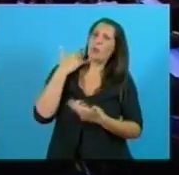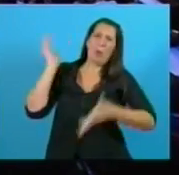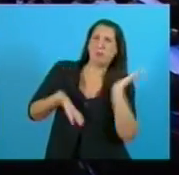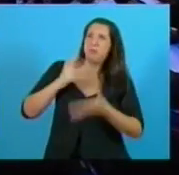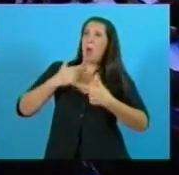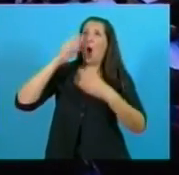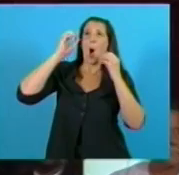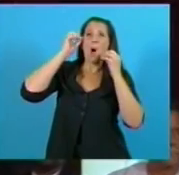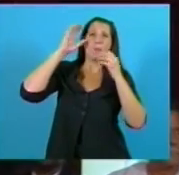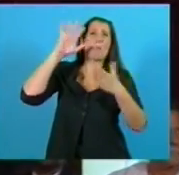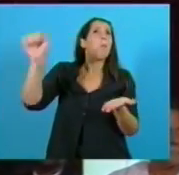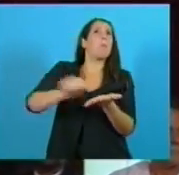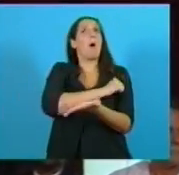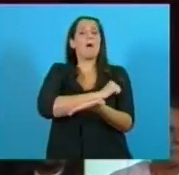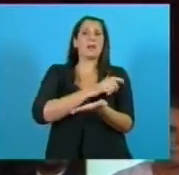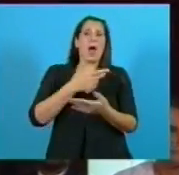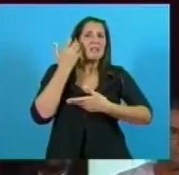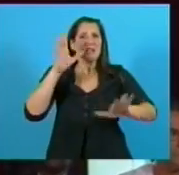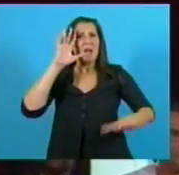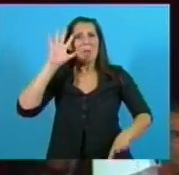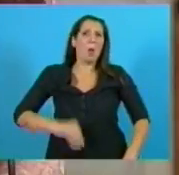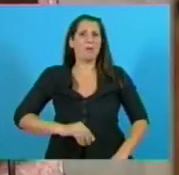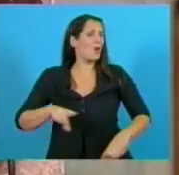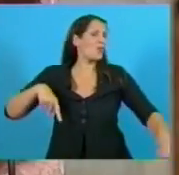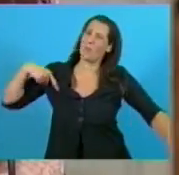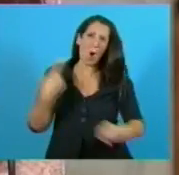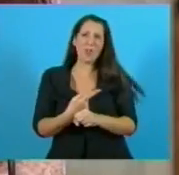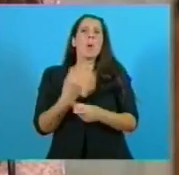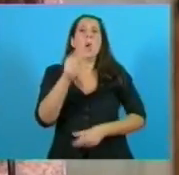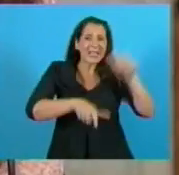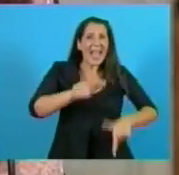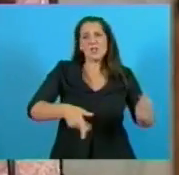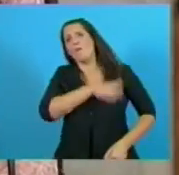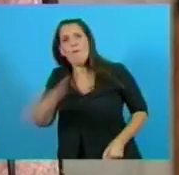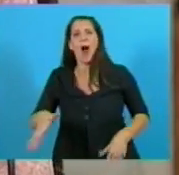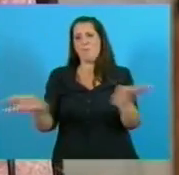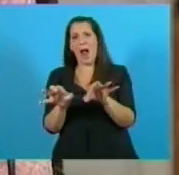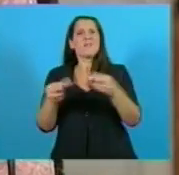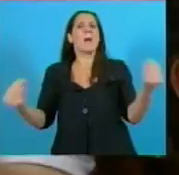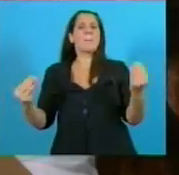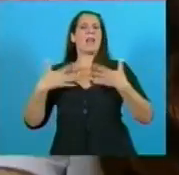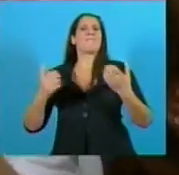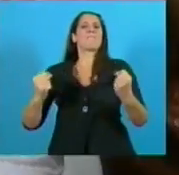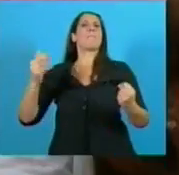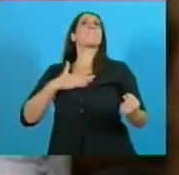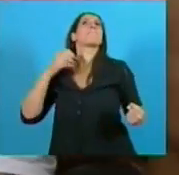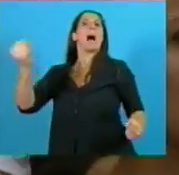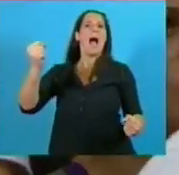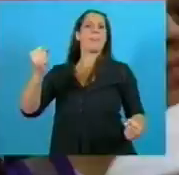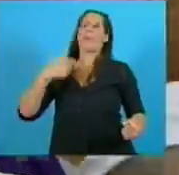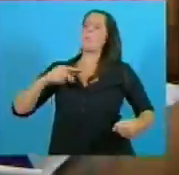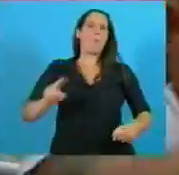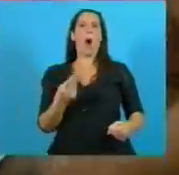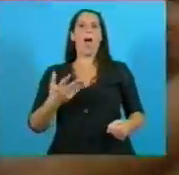sufrieron nuestros combatientes en Malvinas cuando fueron a dar la vida por la patria, por todos nosotros, no se puede